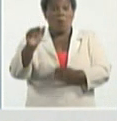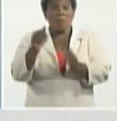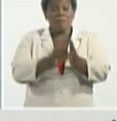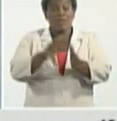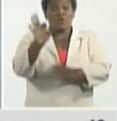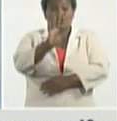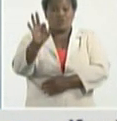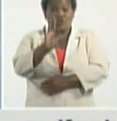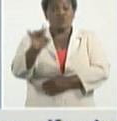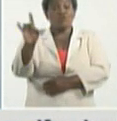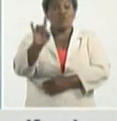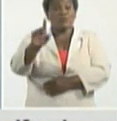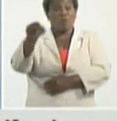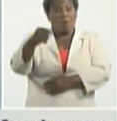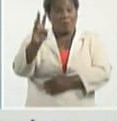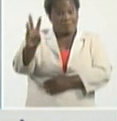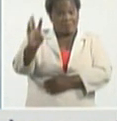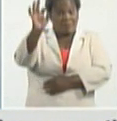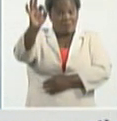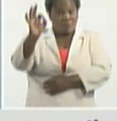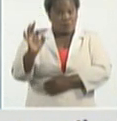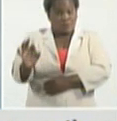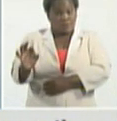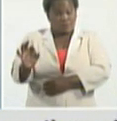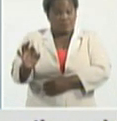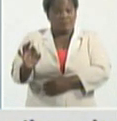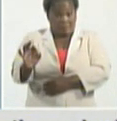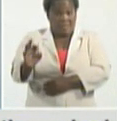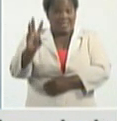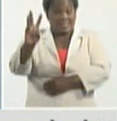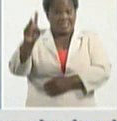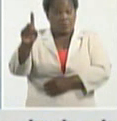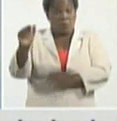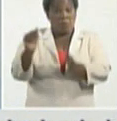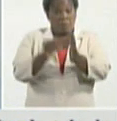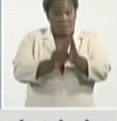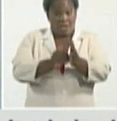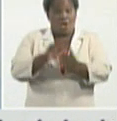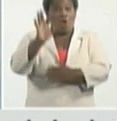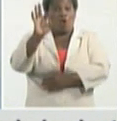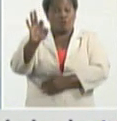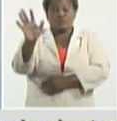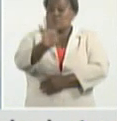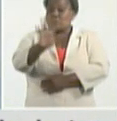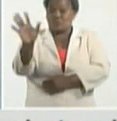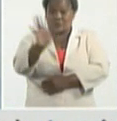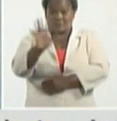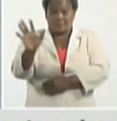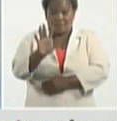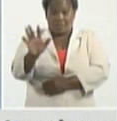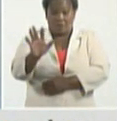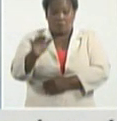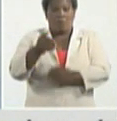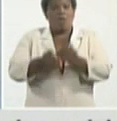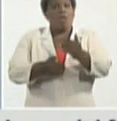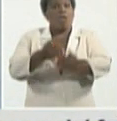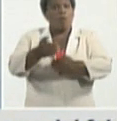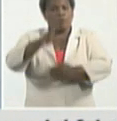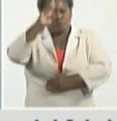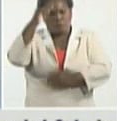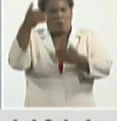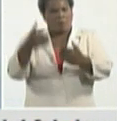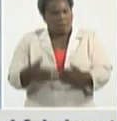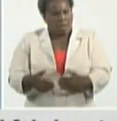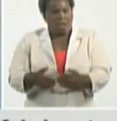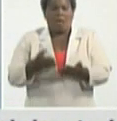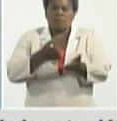.3%, 31.855, con una evolución clínica